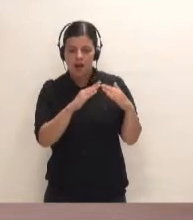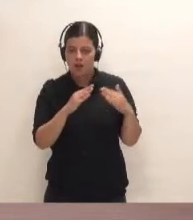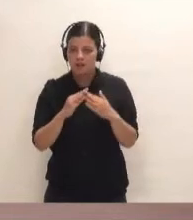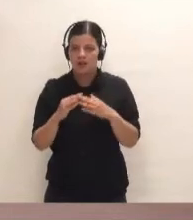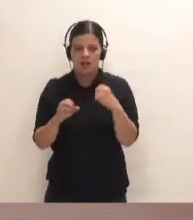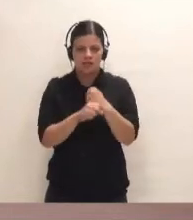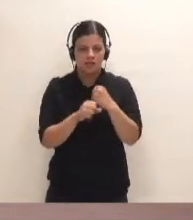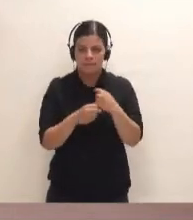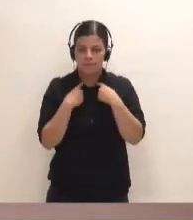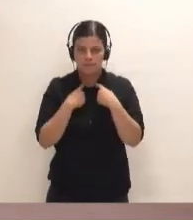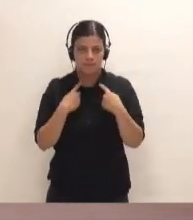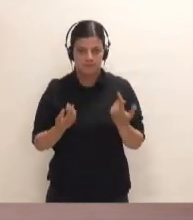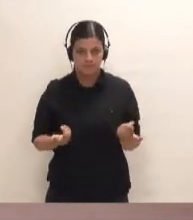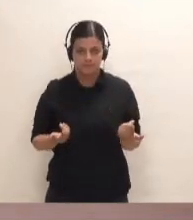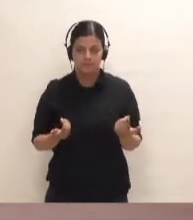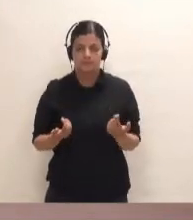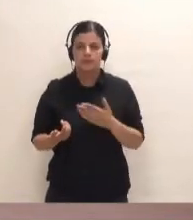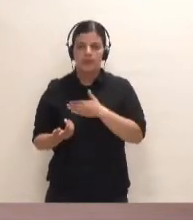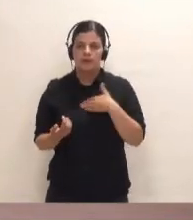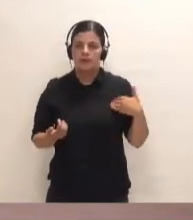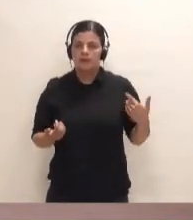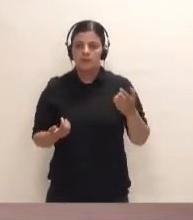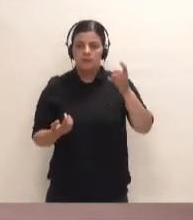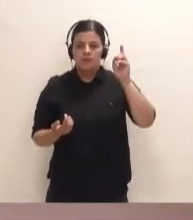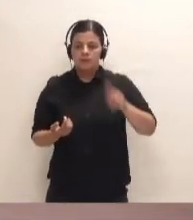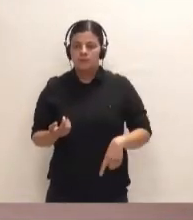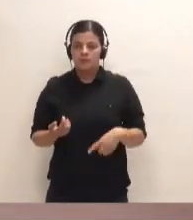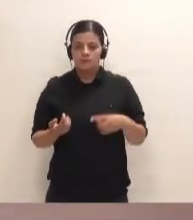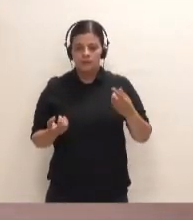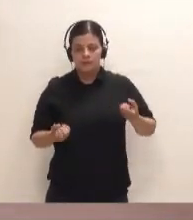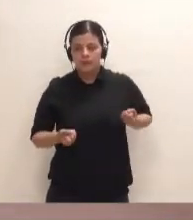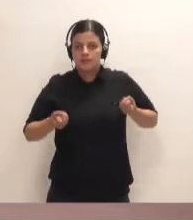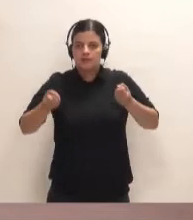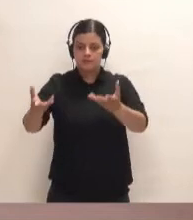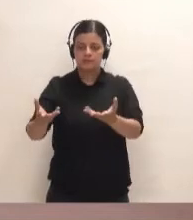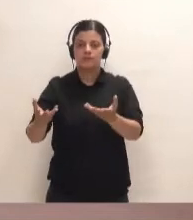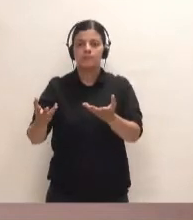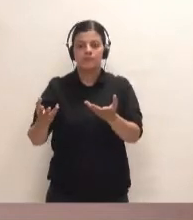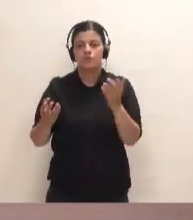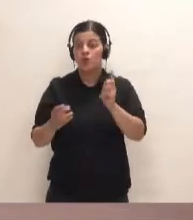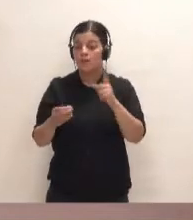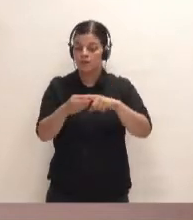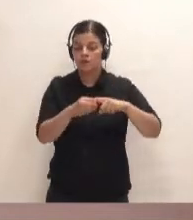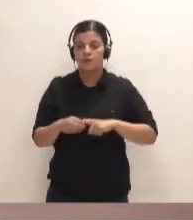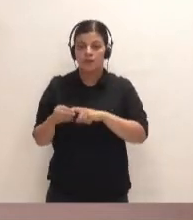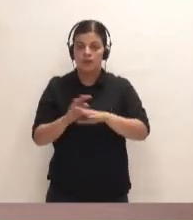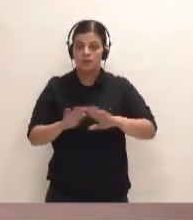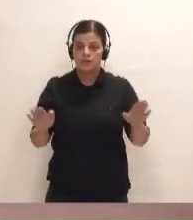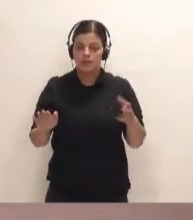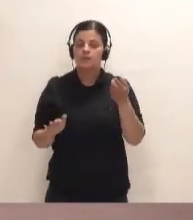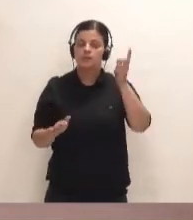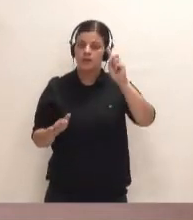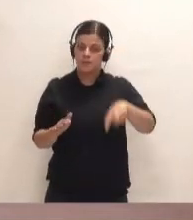vida. Y quiero que las palabras tampoco se queden en la solidaridad, sino también en la